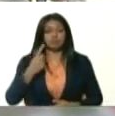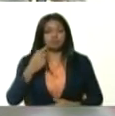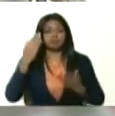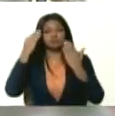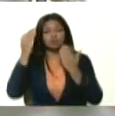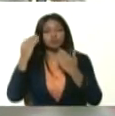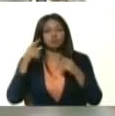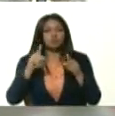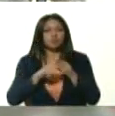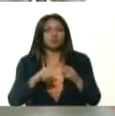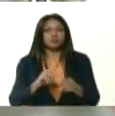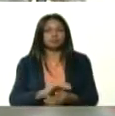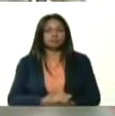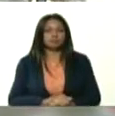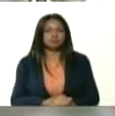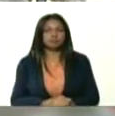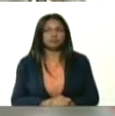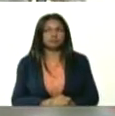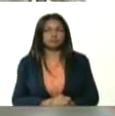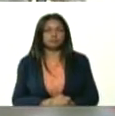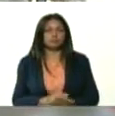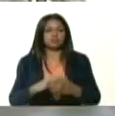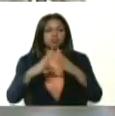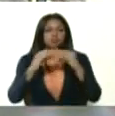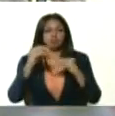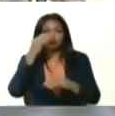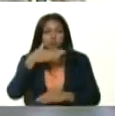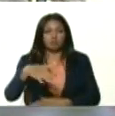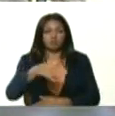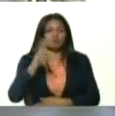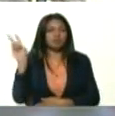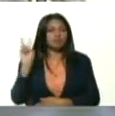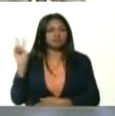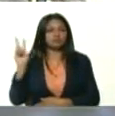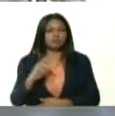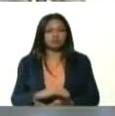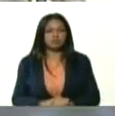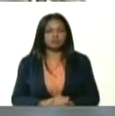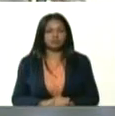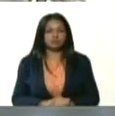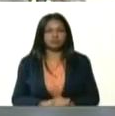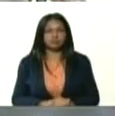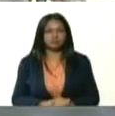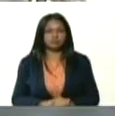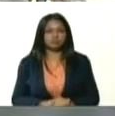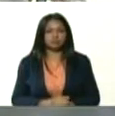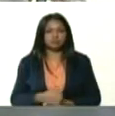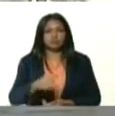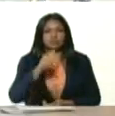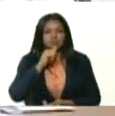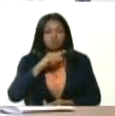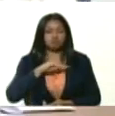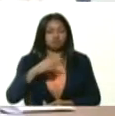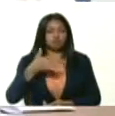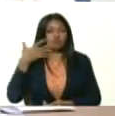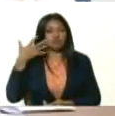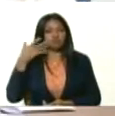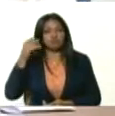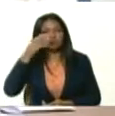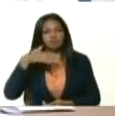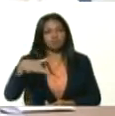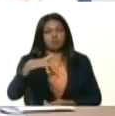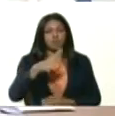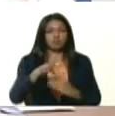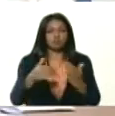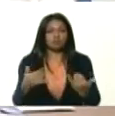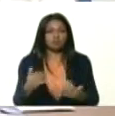saludar a todo el pueblo de Venezuela, quien nos enorgullece este pueblo. La verdad